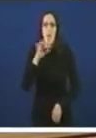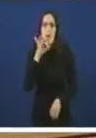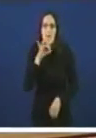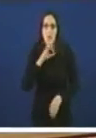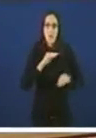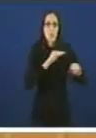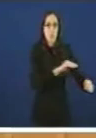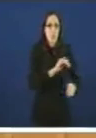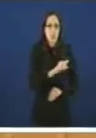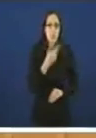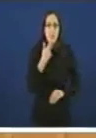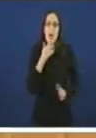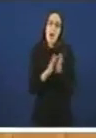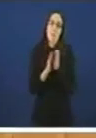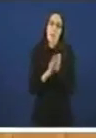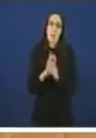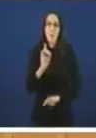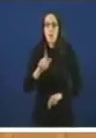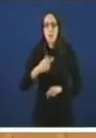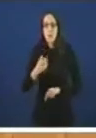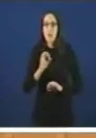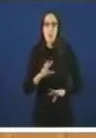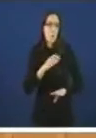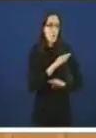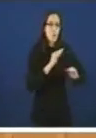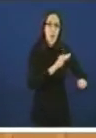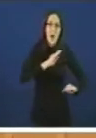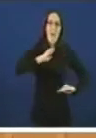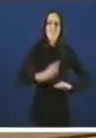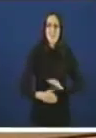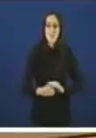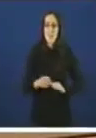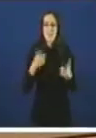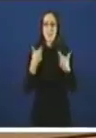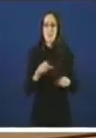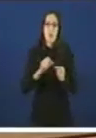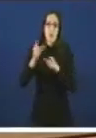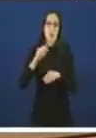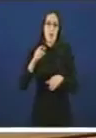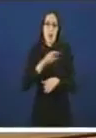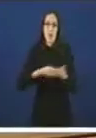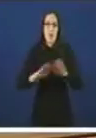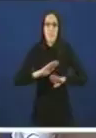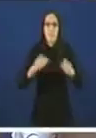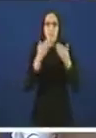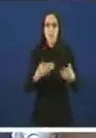si Aplauden a guerrilla Pero son o cabalo de Troia Dos sectores productivos de Galicia Mal que despece E por iso cobran Mais nada, moitas gracias